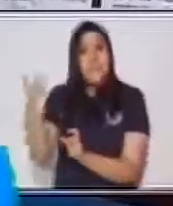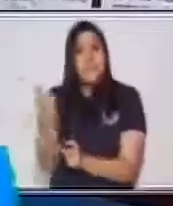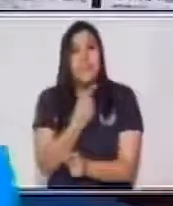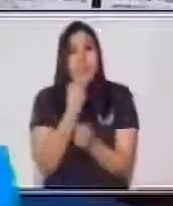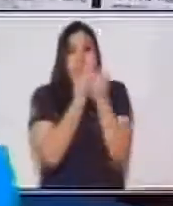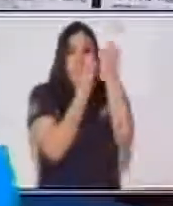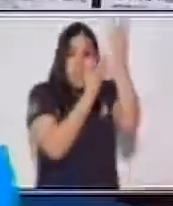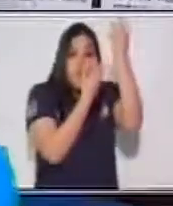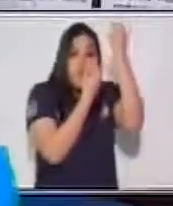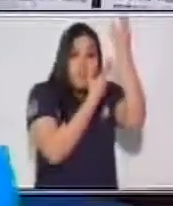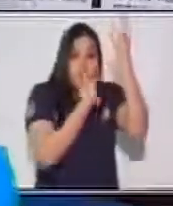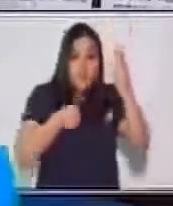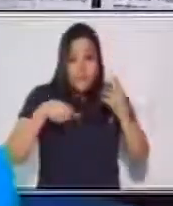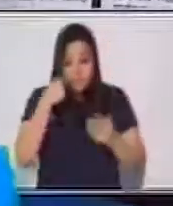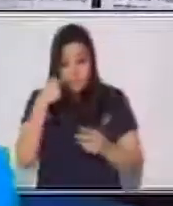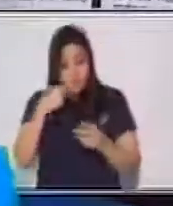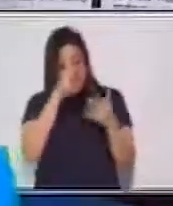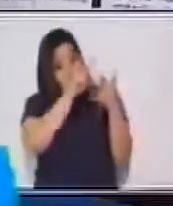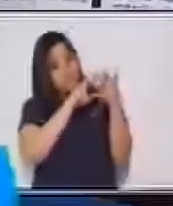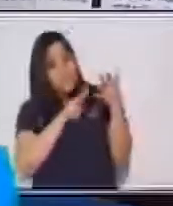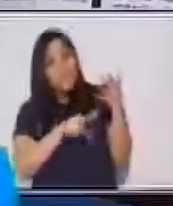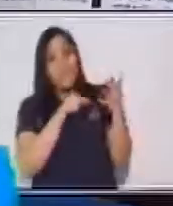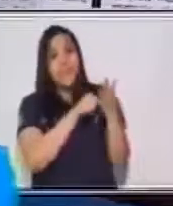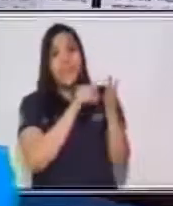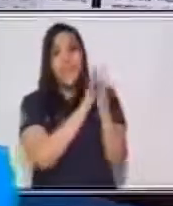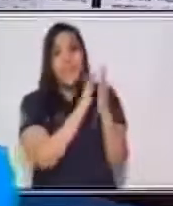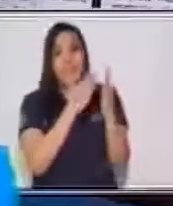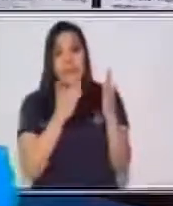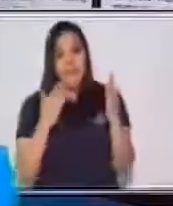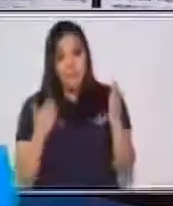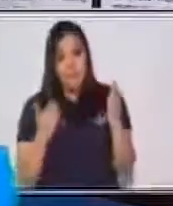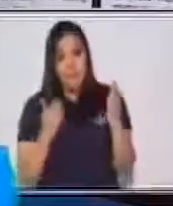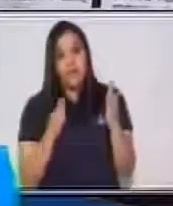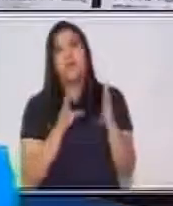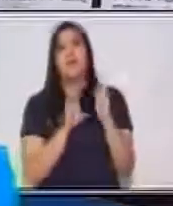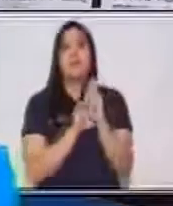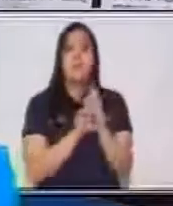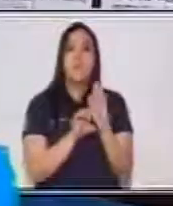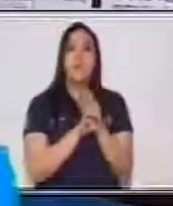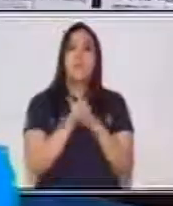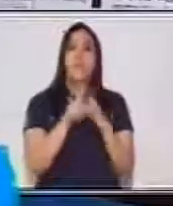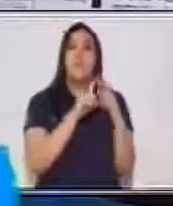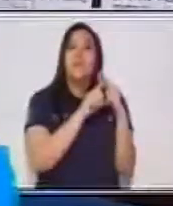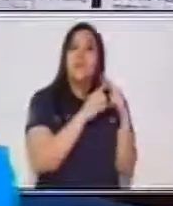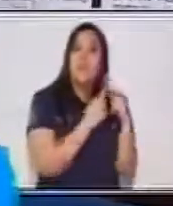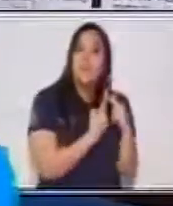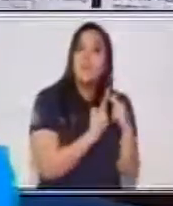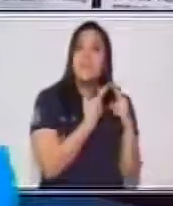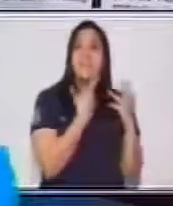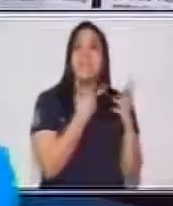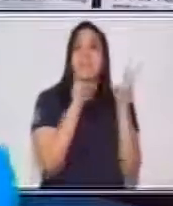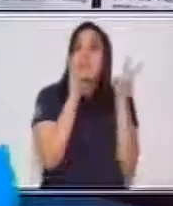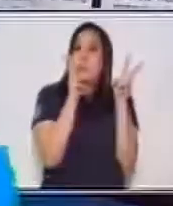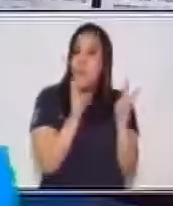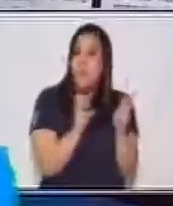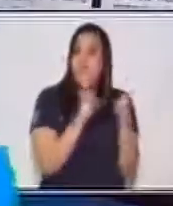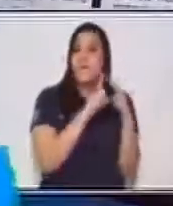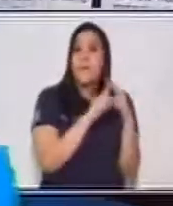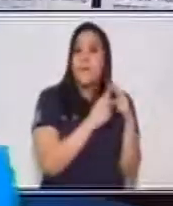que vamos a encontrar en el trifoliar. ¿Sí? Podemos comenzar con un título inicial, podemos